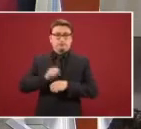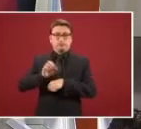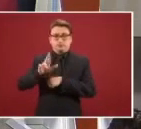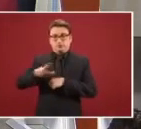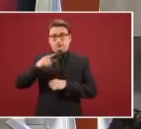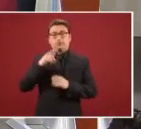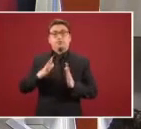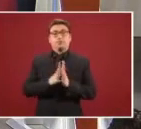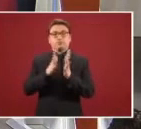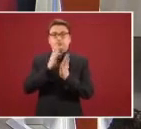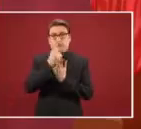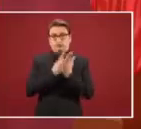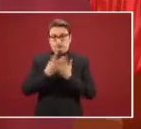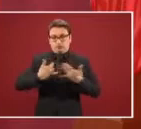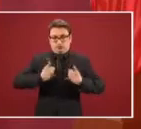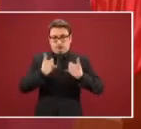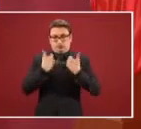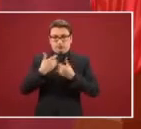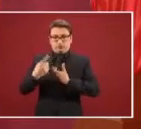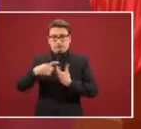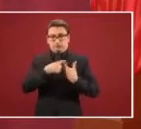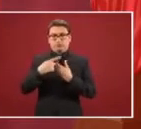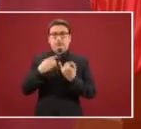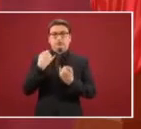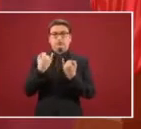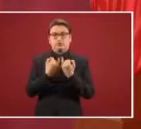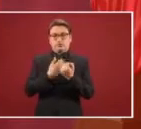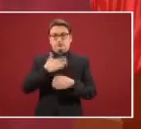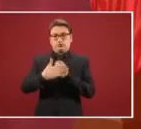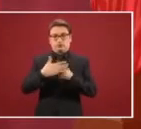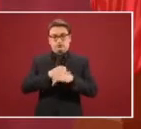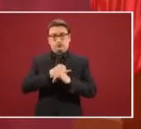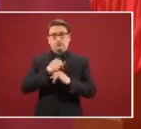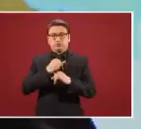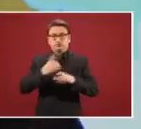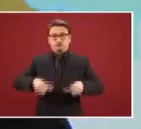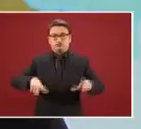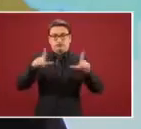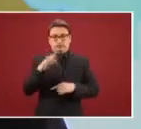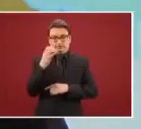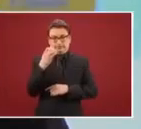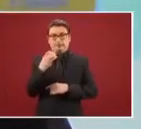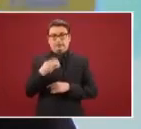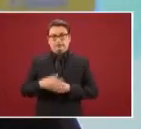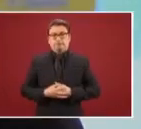Jóvenes Construyendo el Futuro y en enero se liberará la plataforma en línea para el registro de participantes. La siguiente.